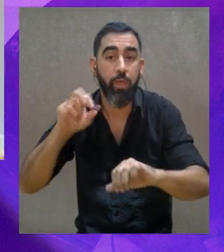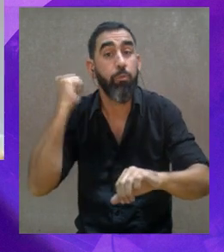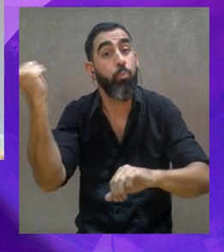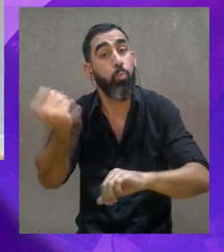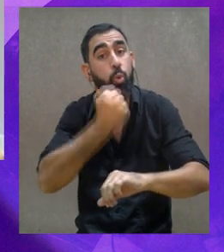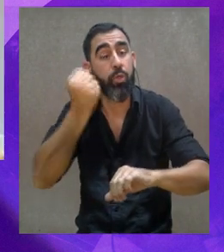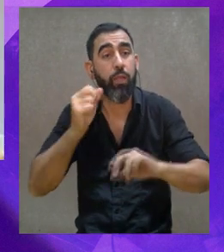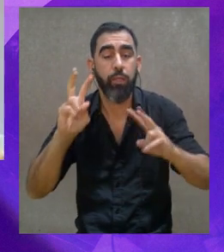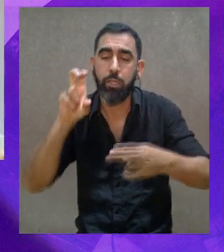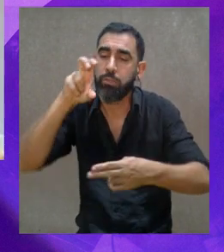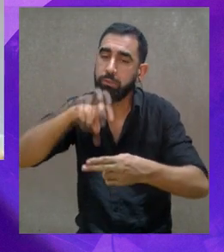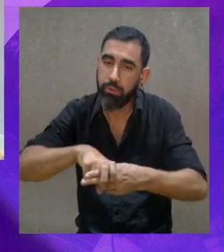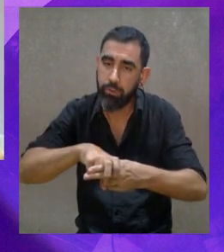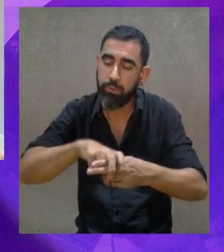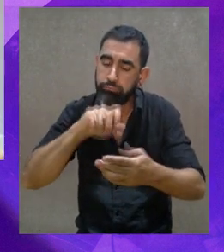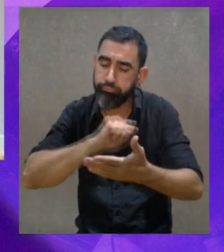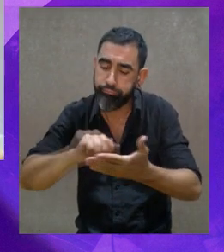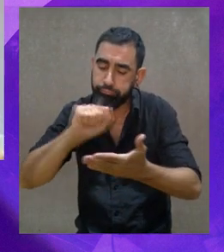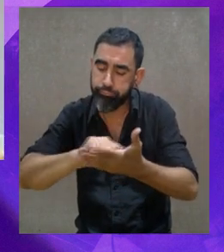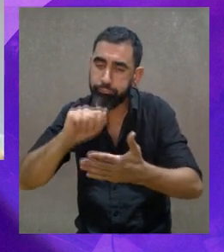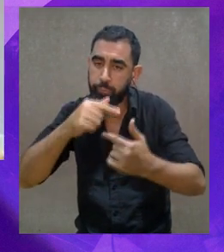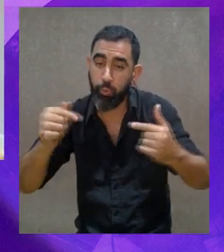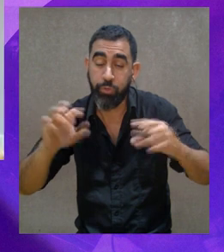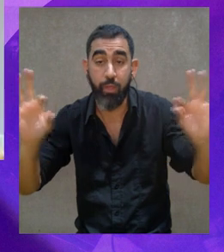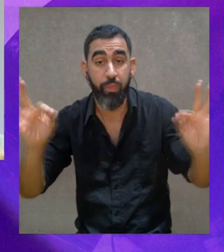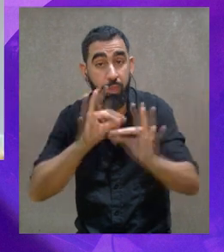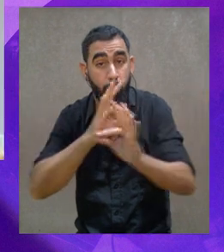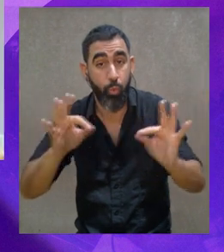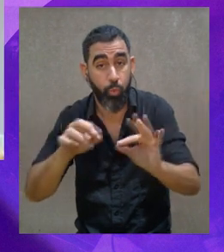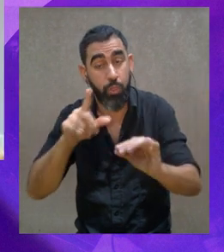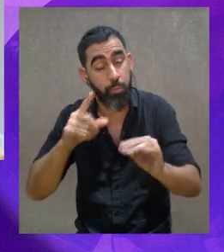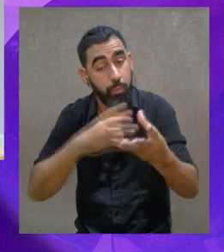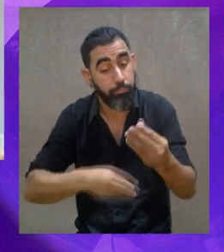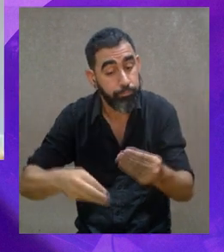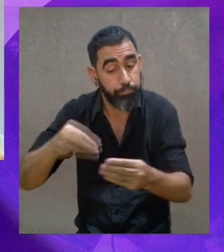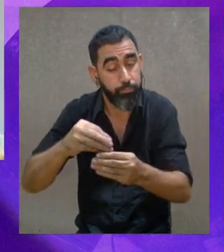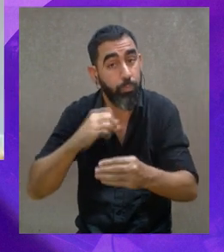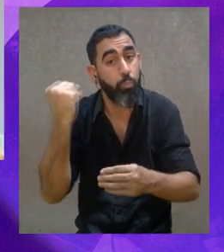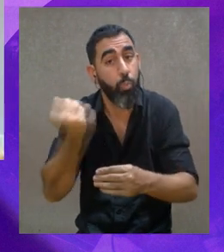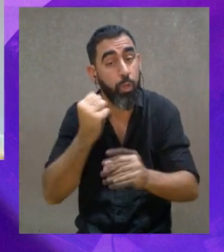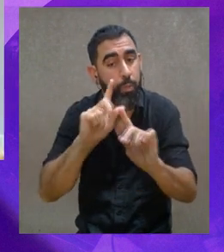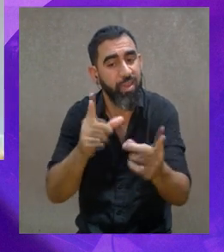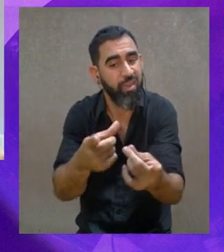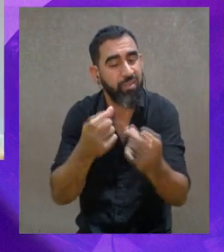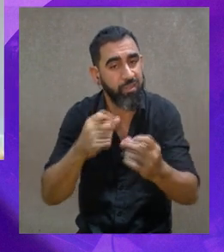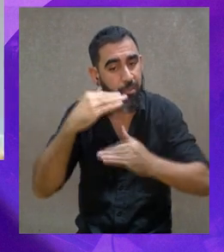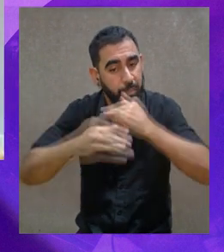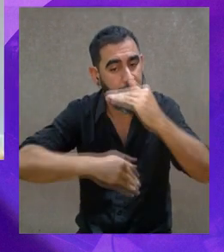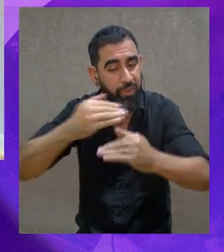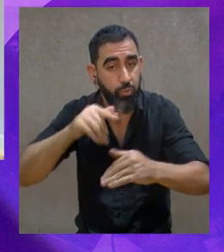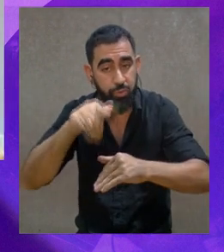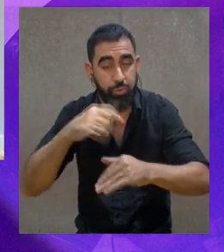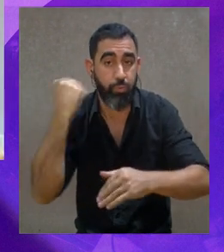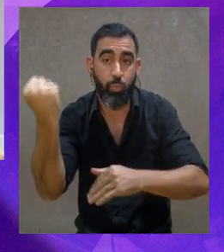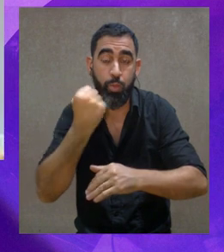La música logra reunir muchos nichos del conocimiento, ¿no? O sea, el conocimiento como un concepto global